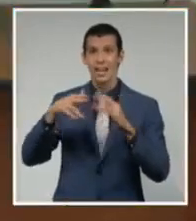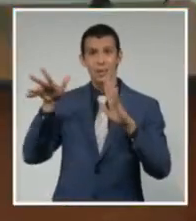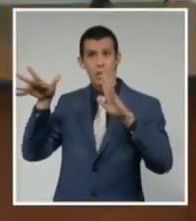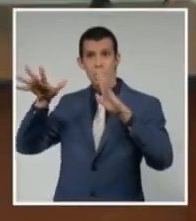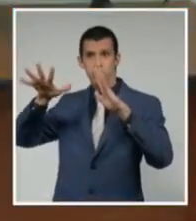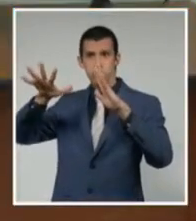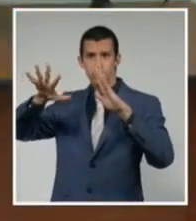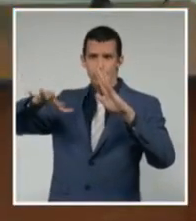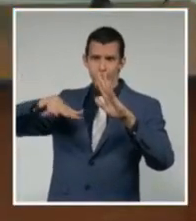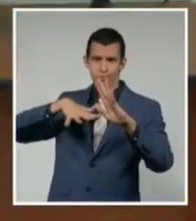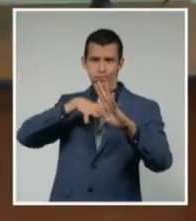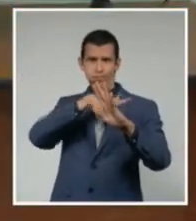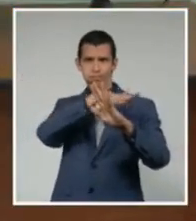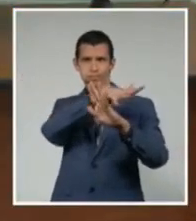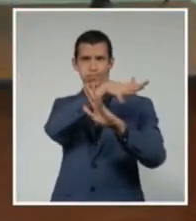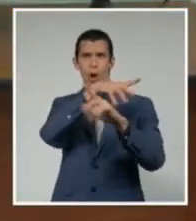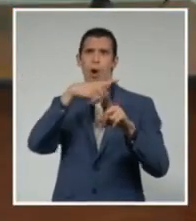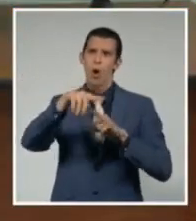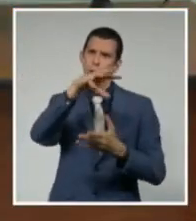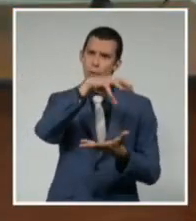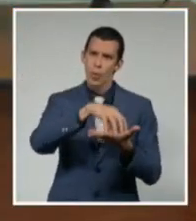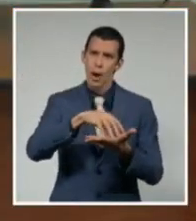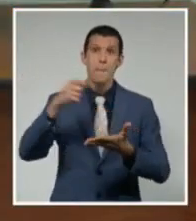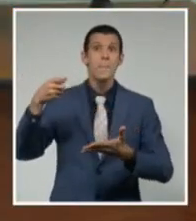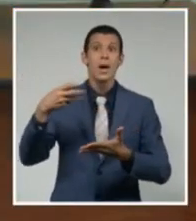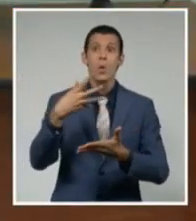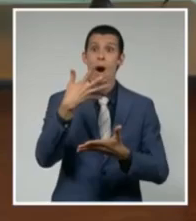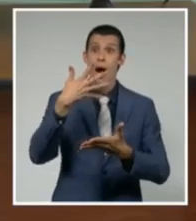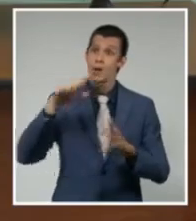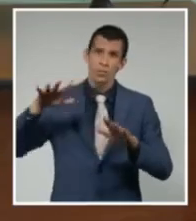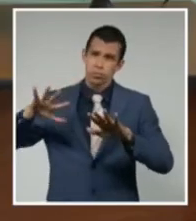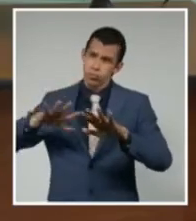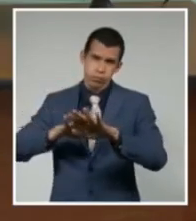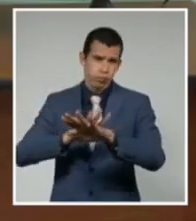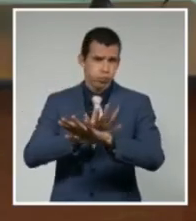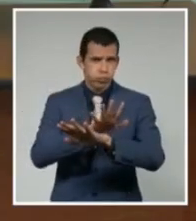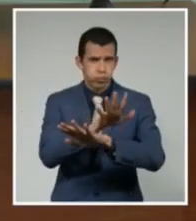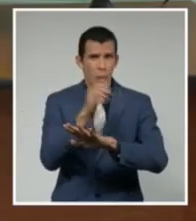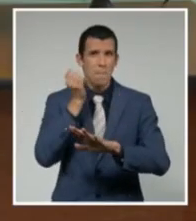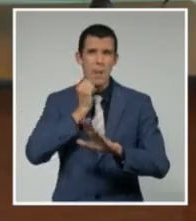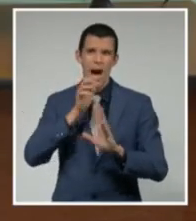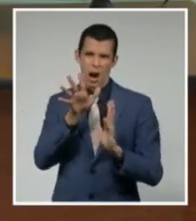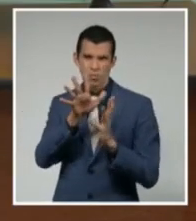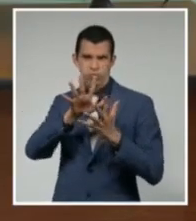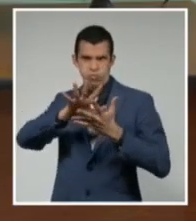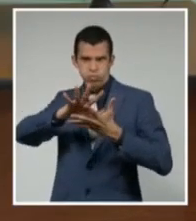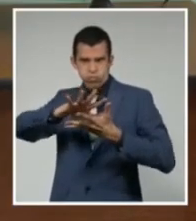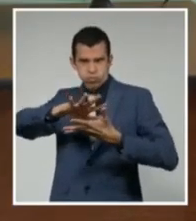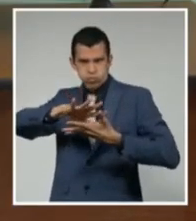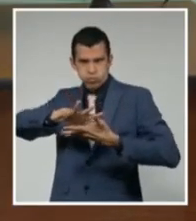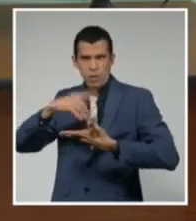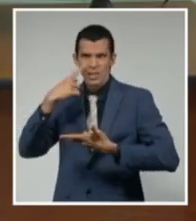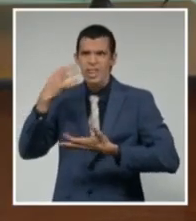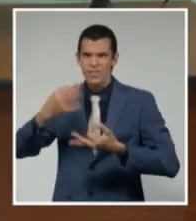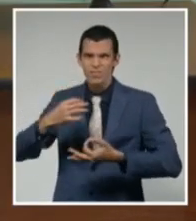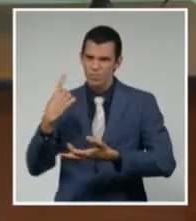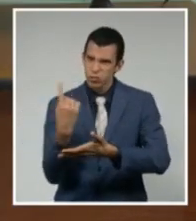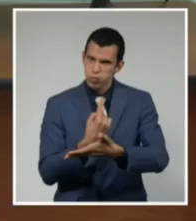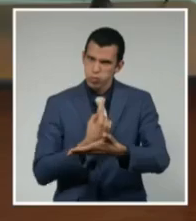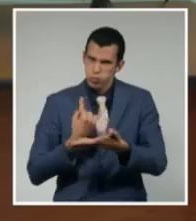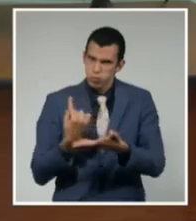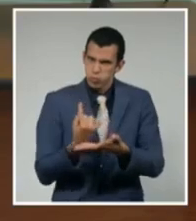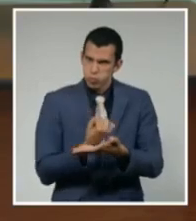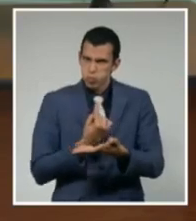madrugada, pues pasó y ganó en organización. Empezó a tomar forma